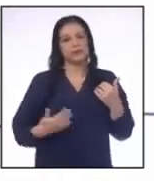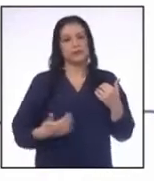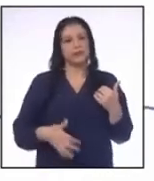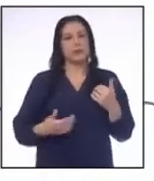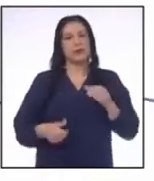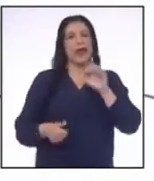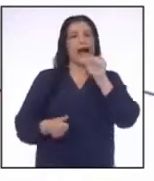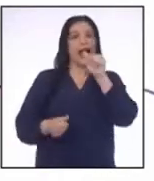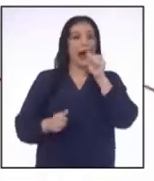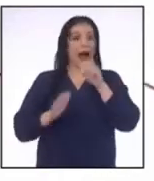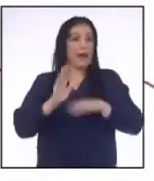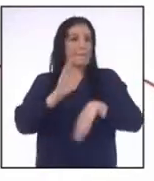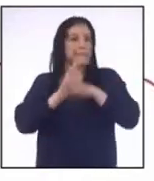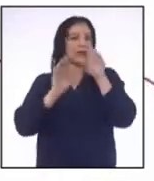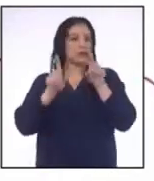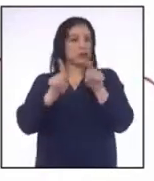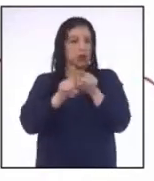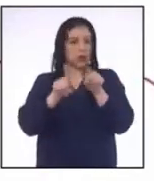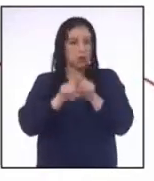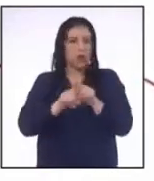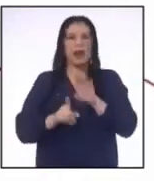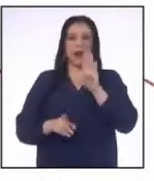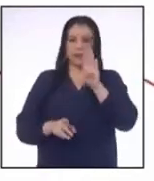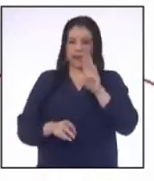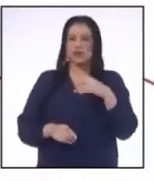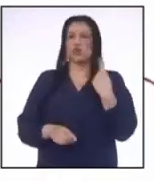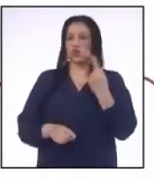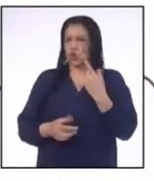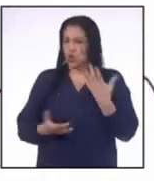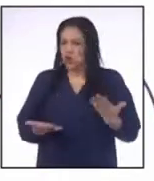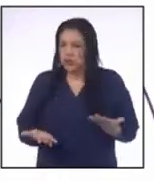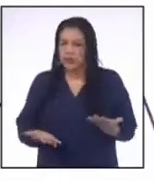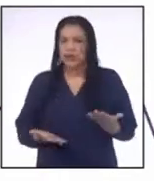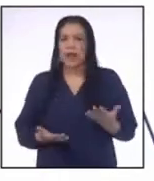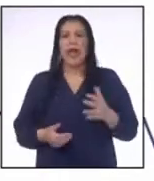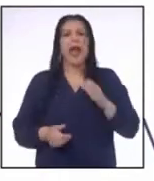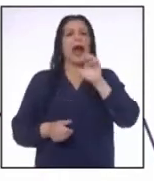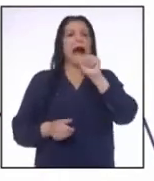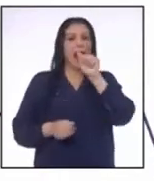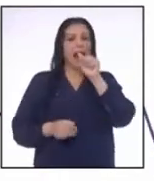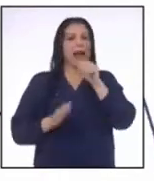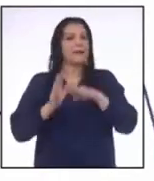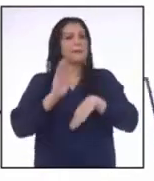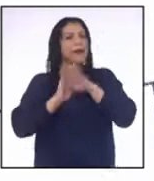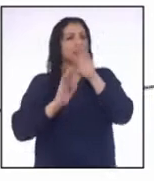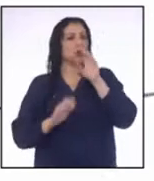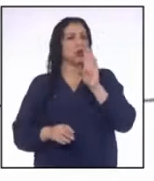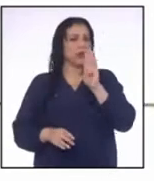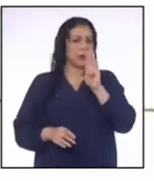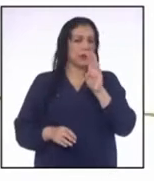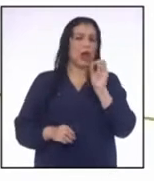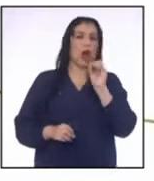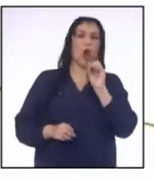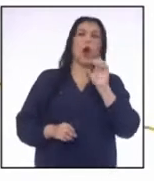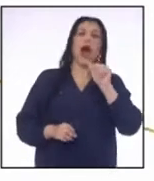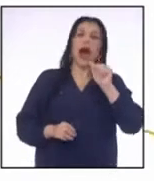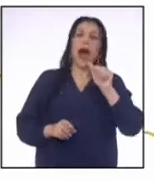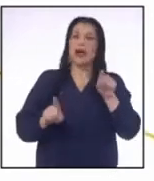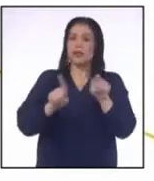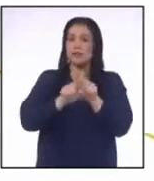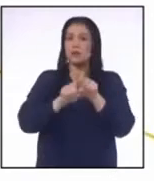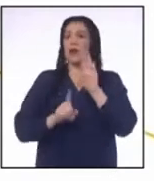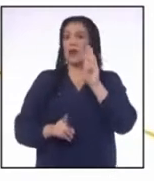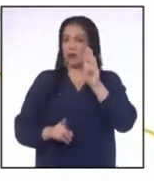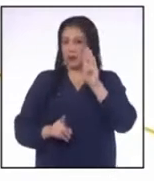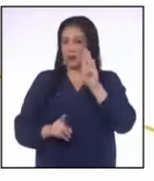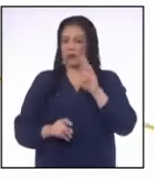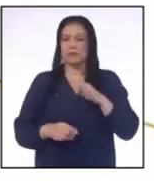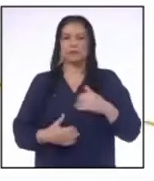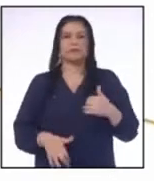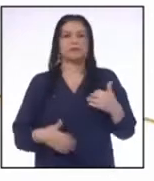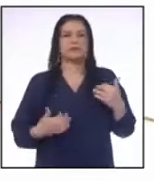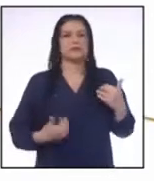A es mayor o igual a B Si y solo si A es mayor que B o A es igual a B